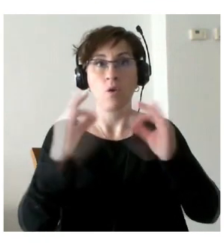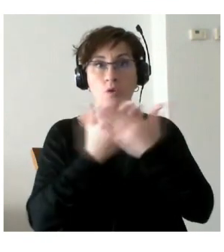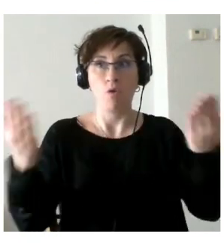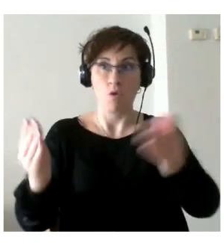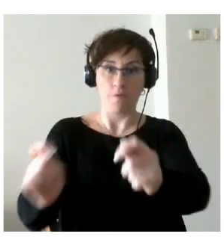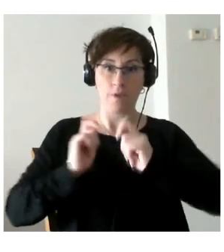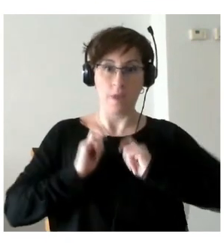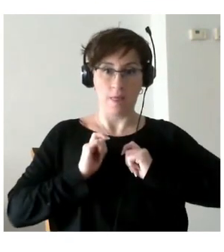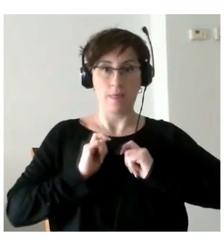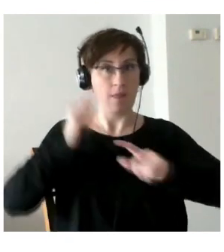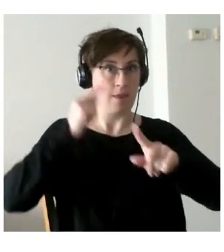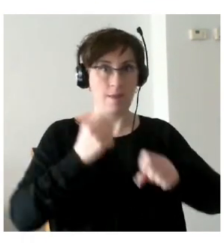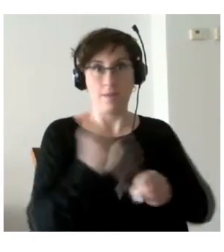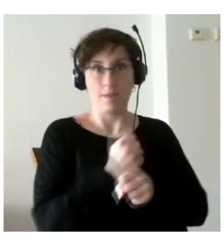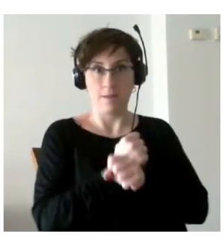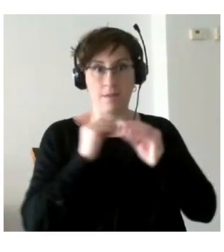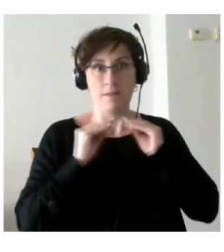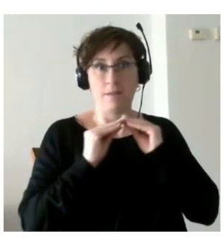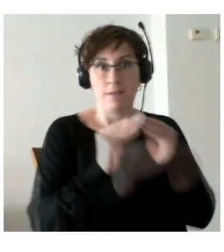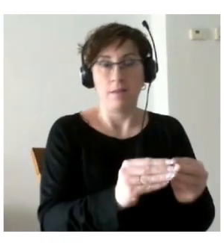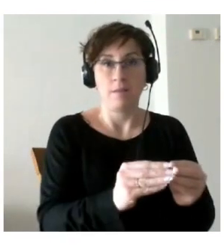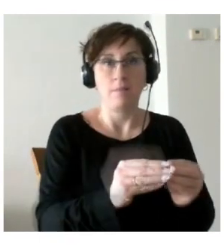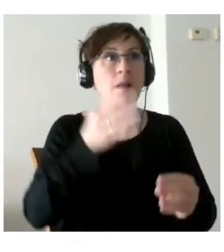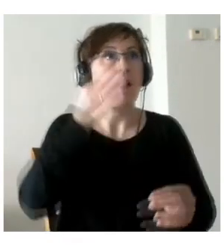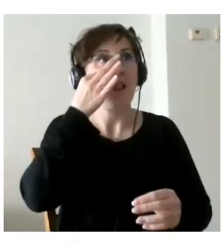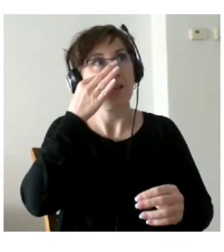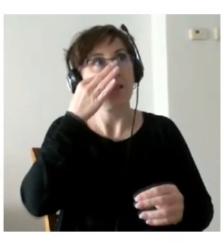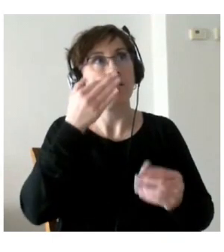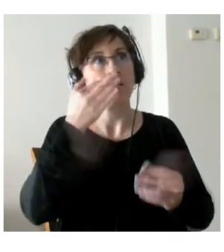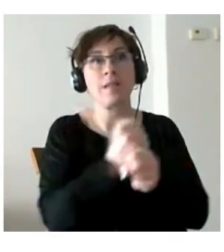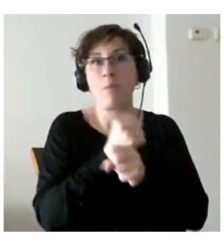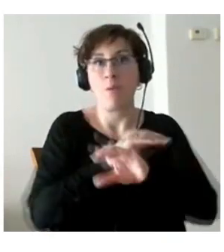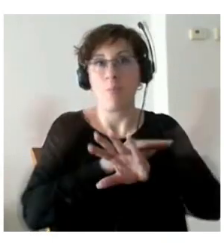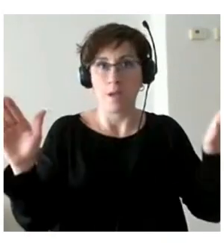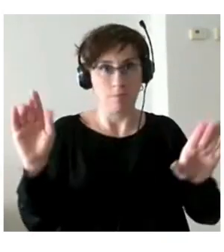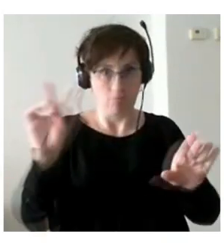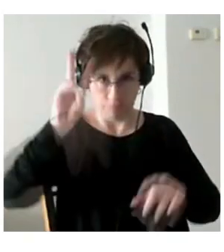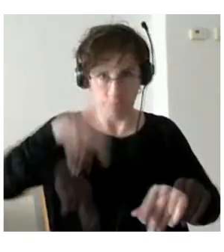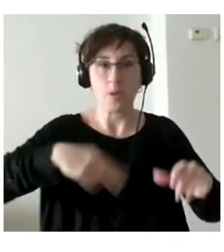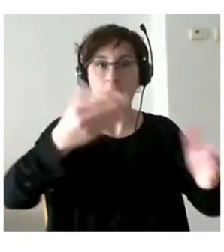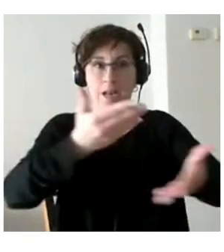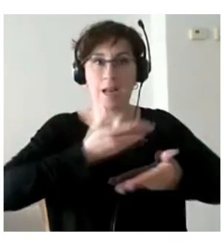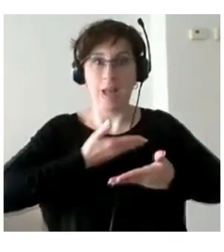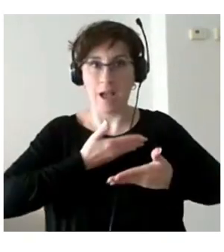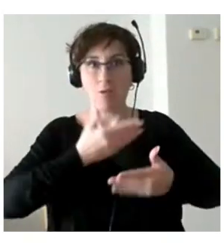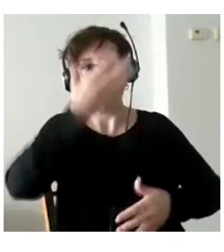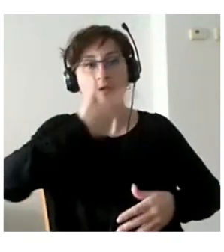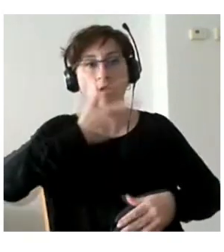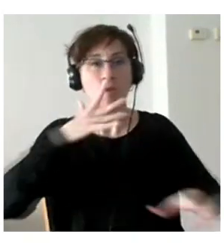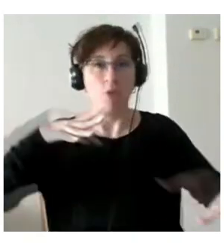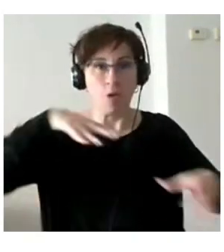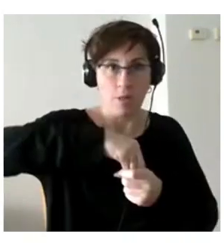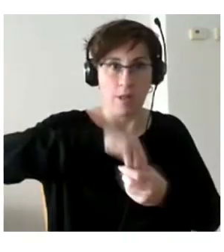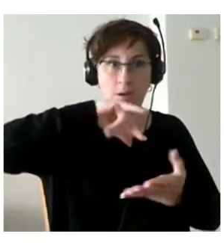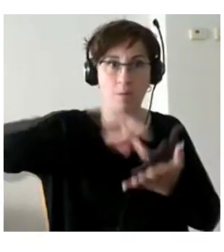este trabajo, que no ha sido solamente un trabajo, ha sido un regalo poder aproximarse a este proyecto y sobre todo a las